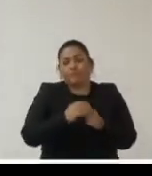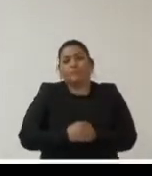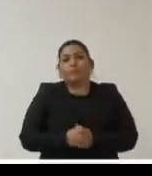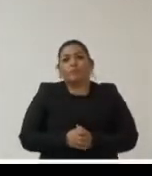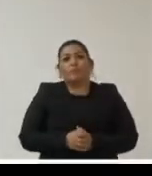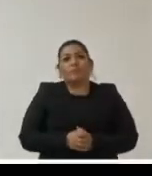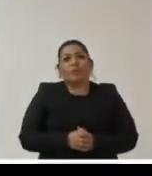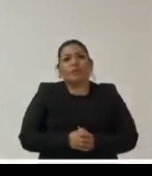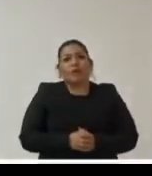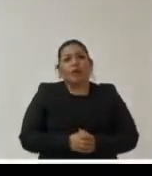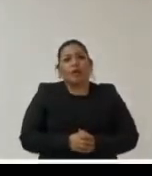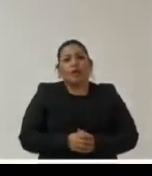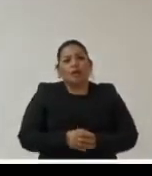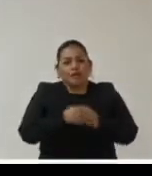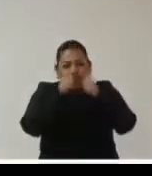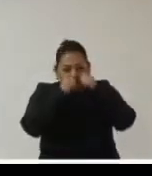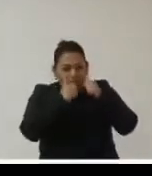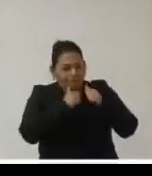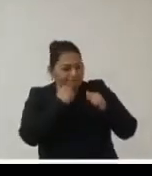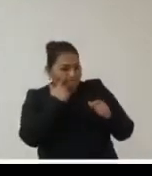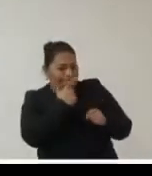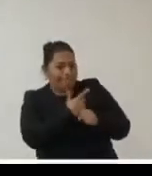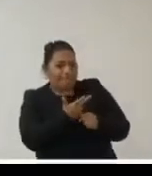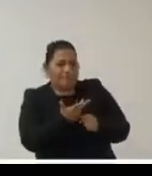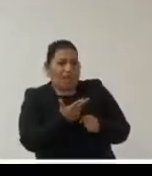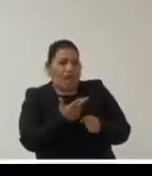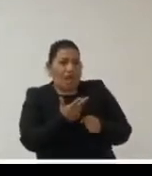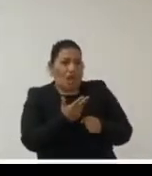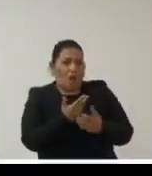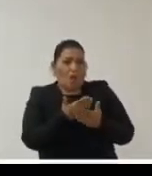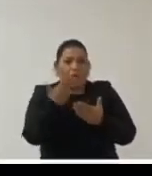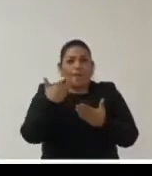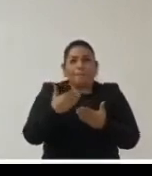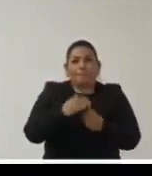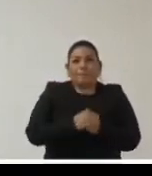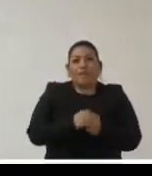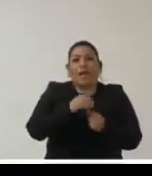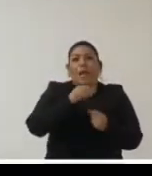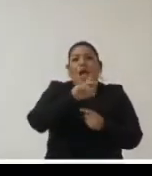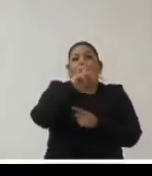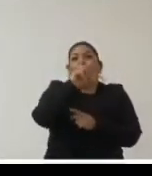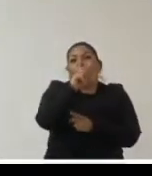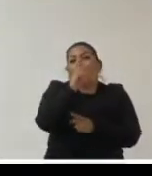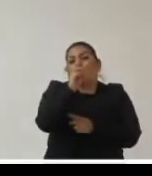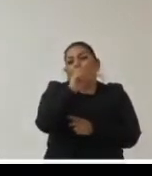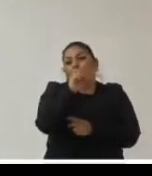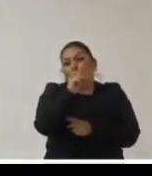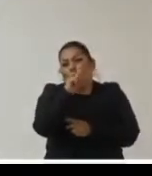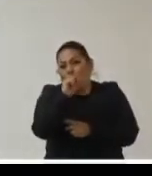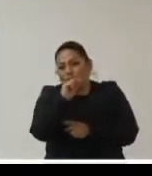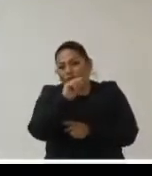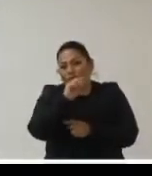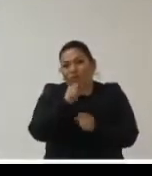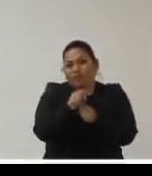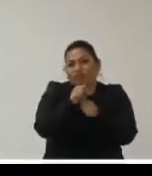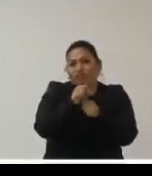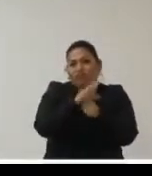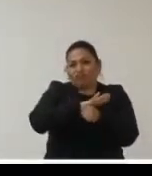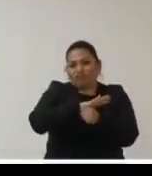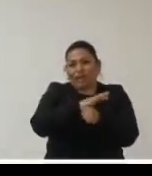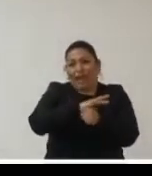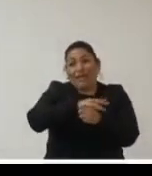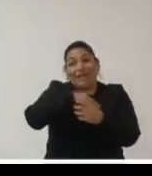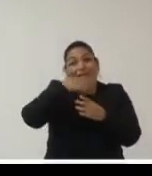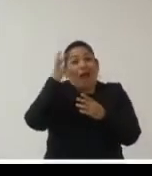llamó la atención cómo nombraron la mesa de post-COVID pues eso será dentro de 20